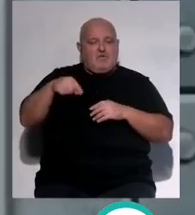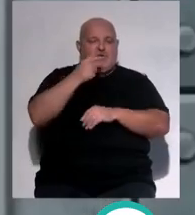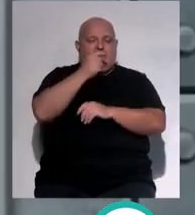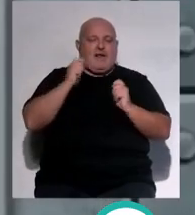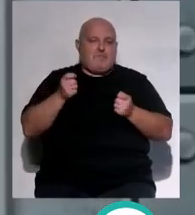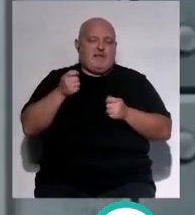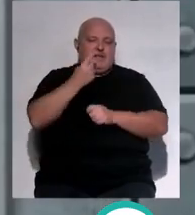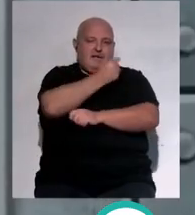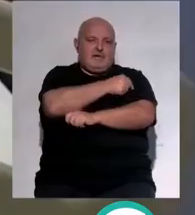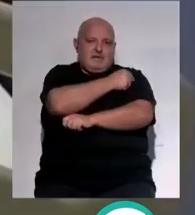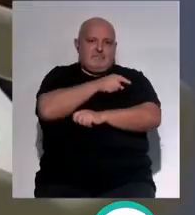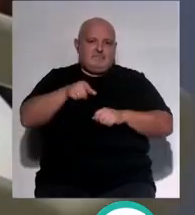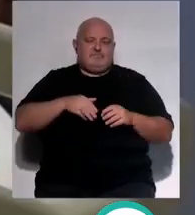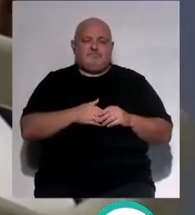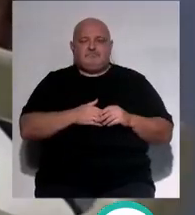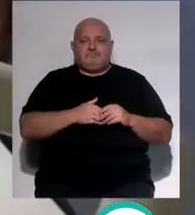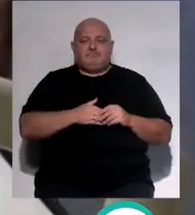campaña de inmunización.